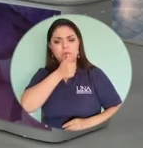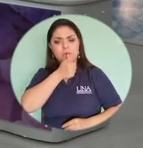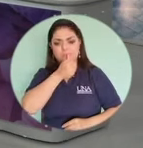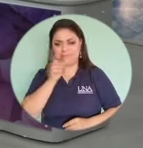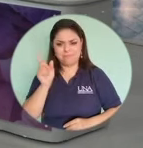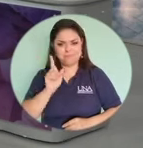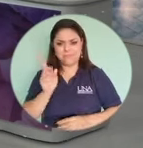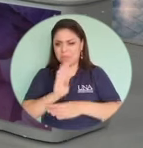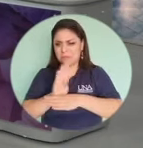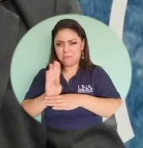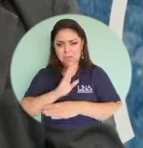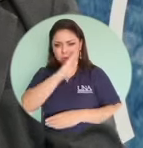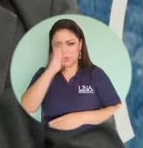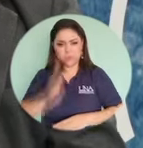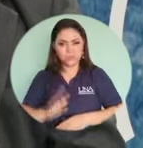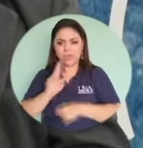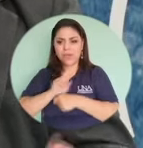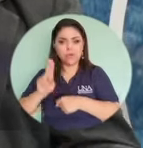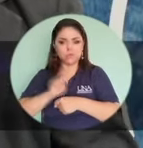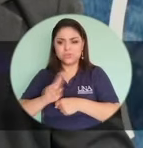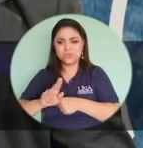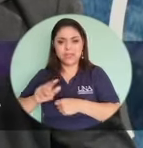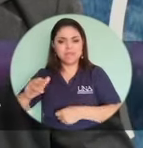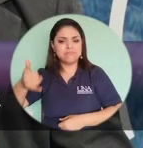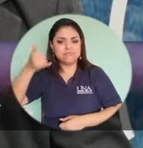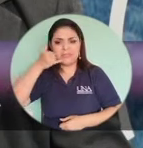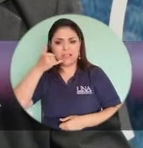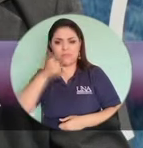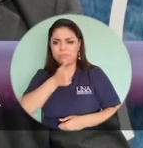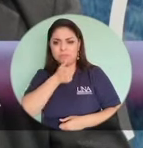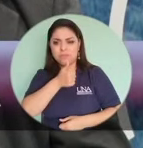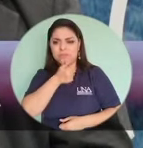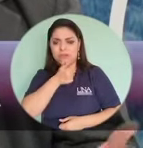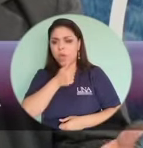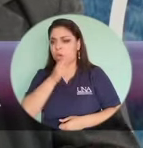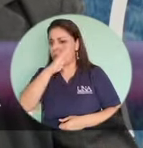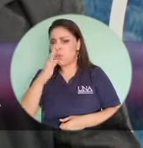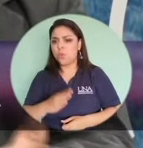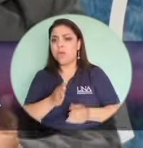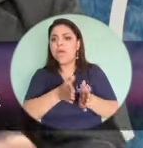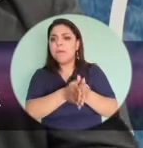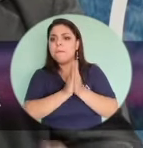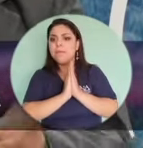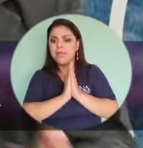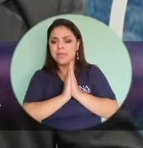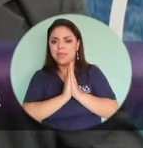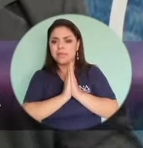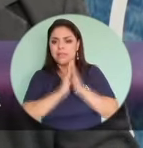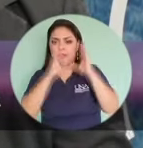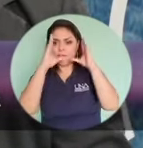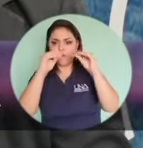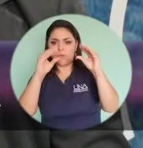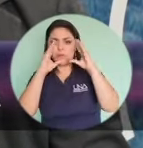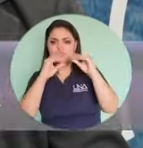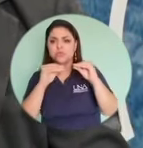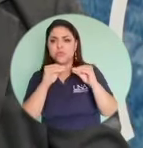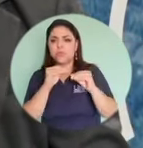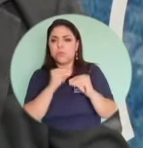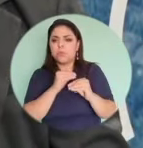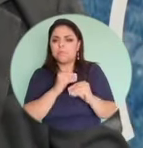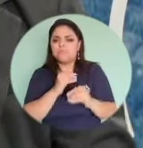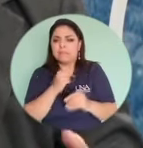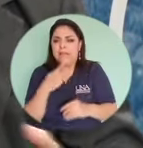Y no nos va a pedir información sensible como la fecha de nacimiento, tal vez sí